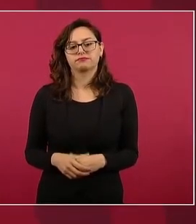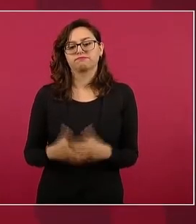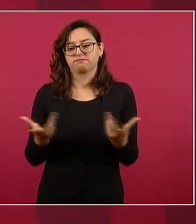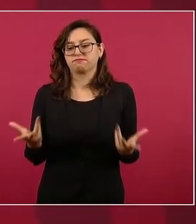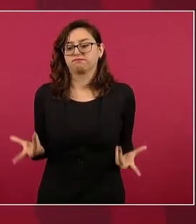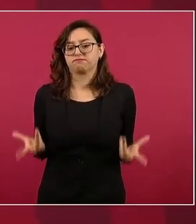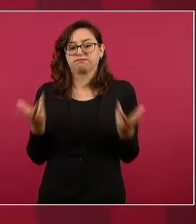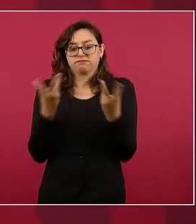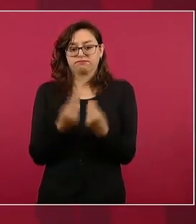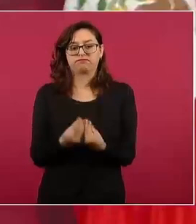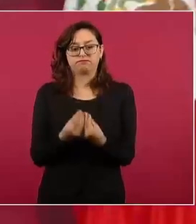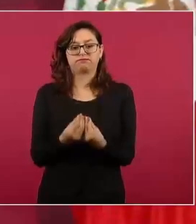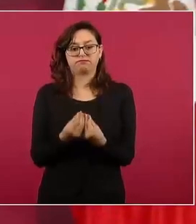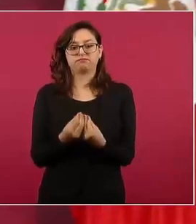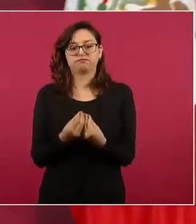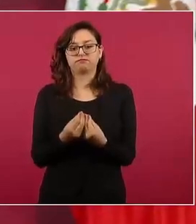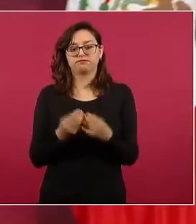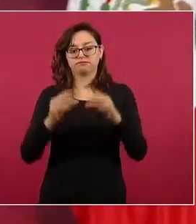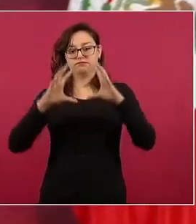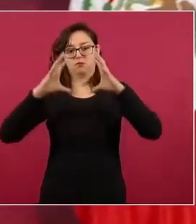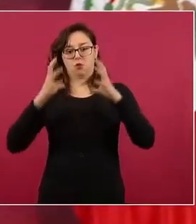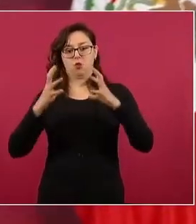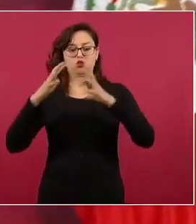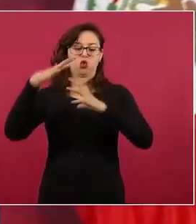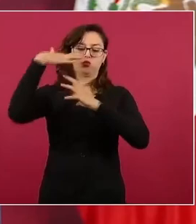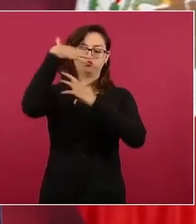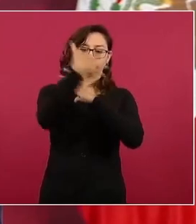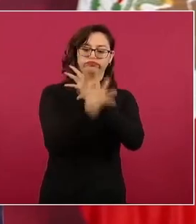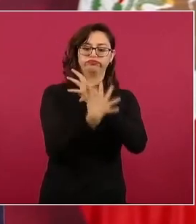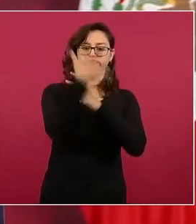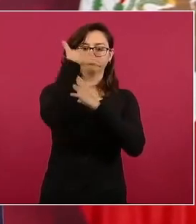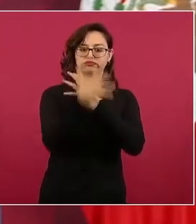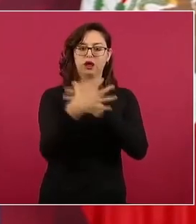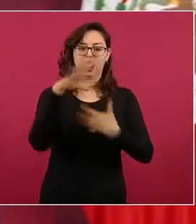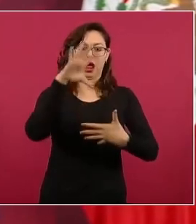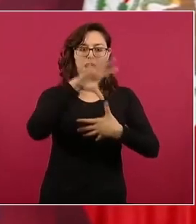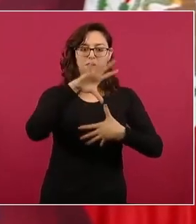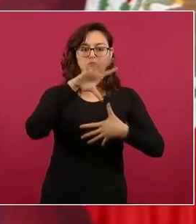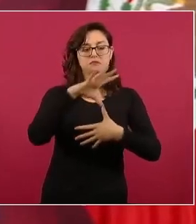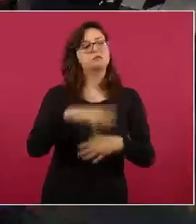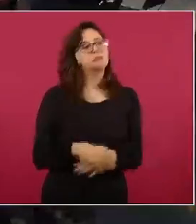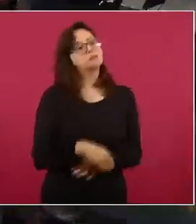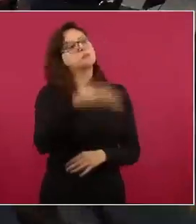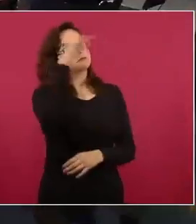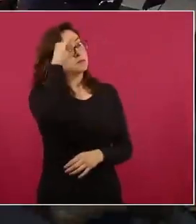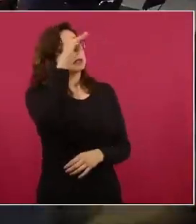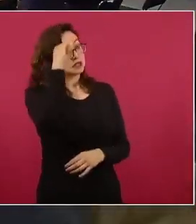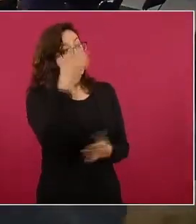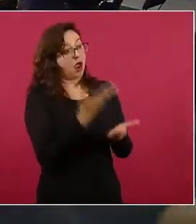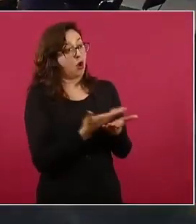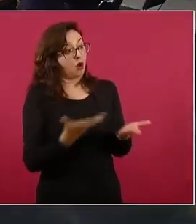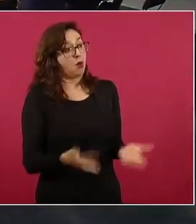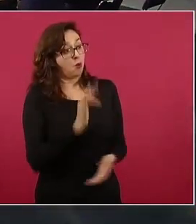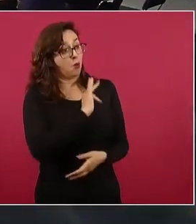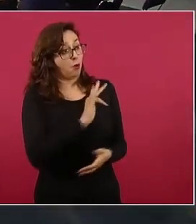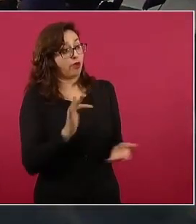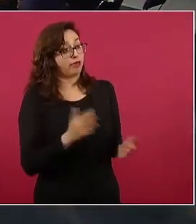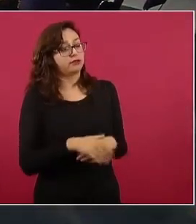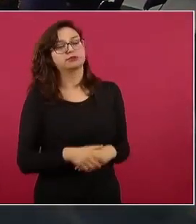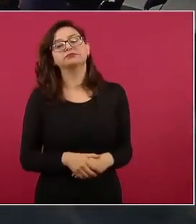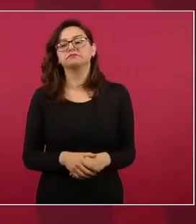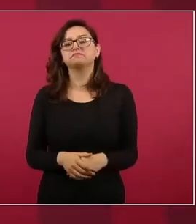conformar una región en el mundo si se ve más probable con este truco que podamos